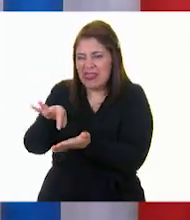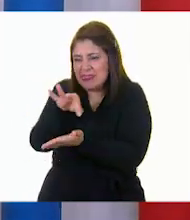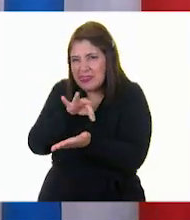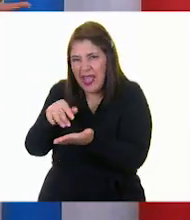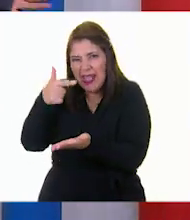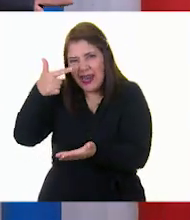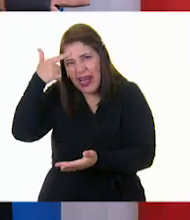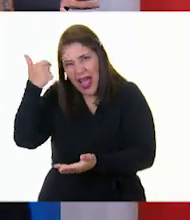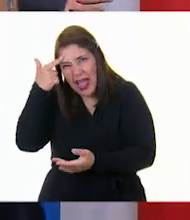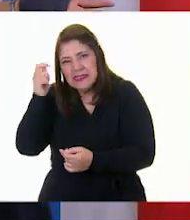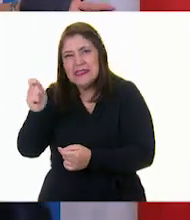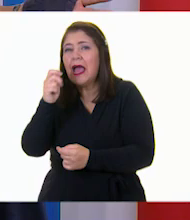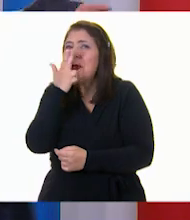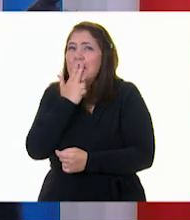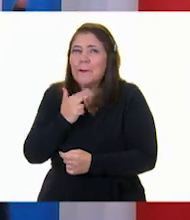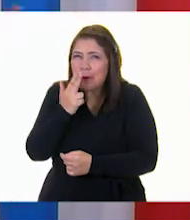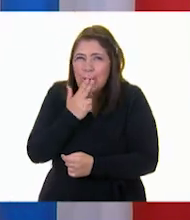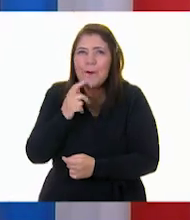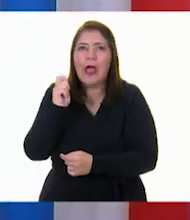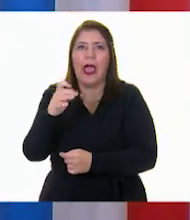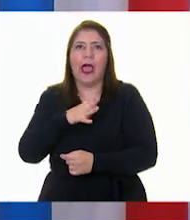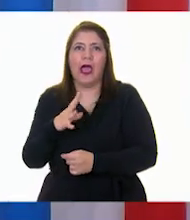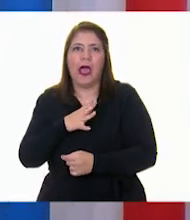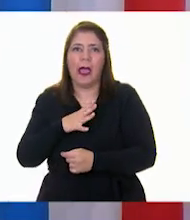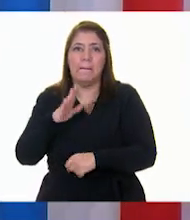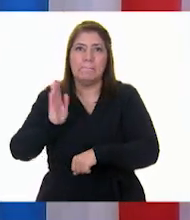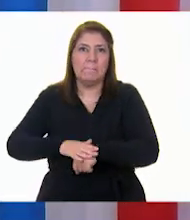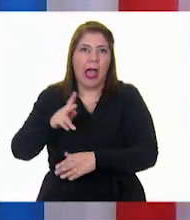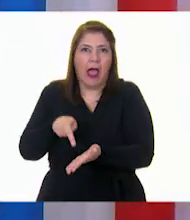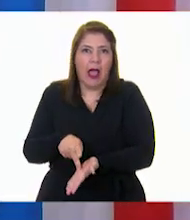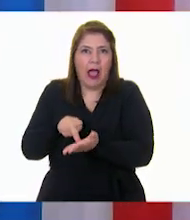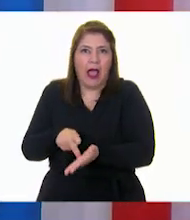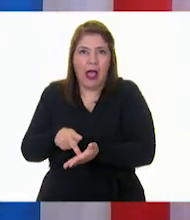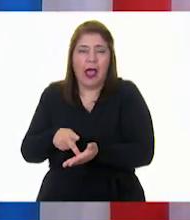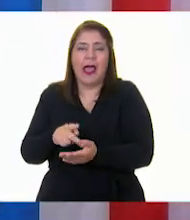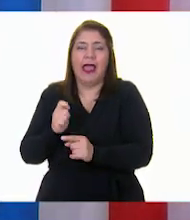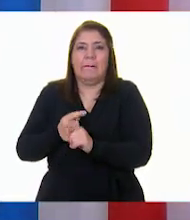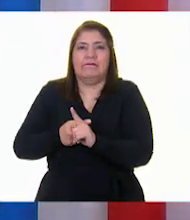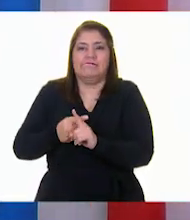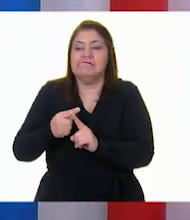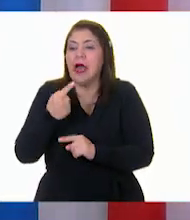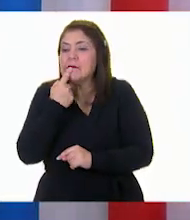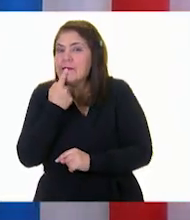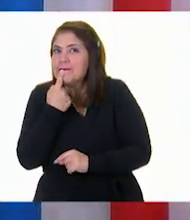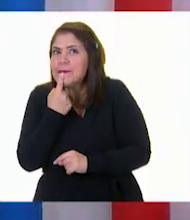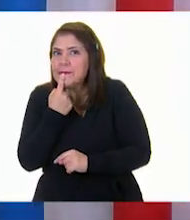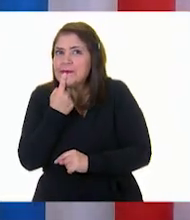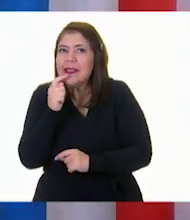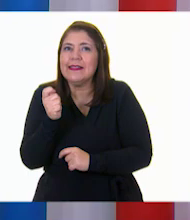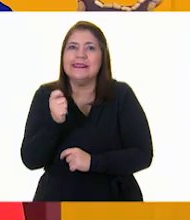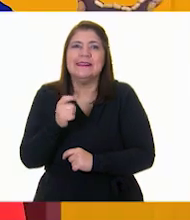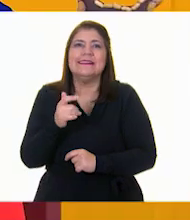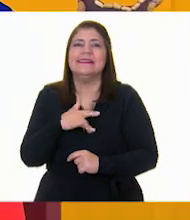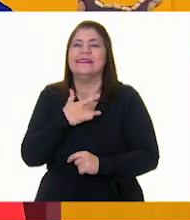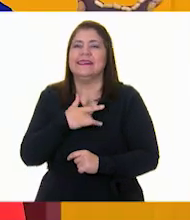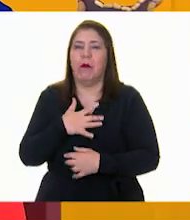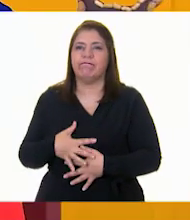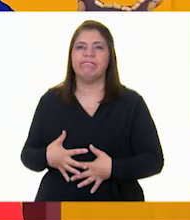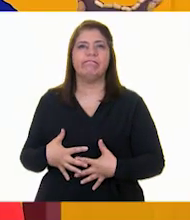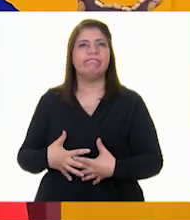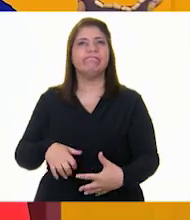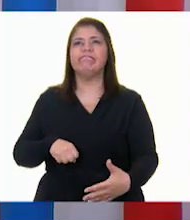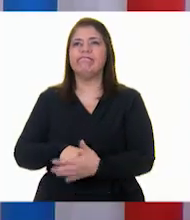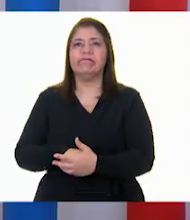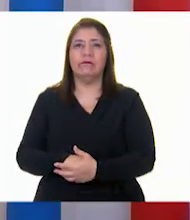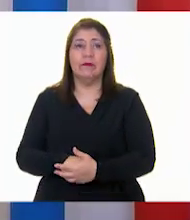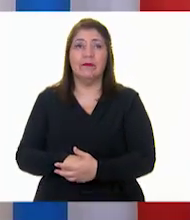azúcar, calorías, aumentadores de sabor que los deja bien llenitos,